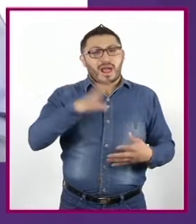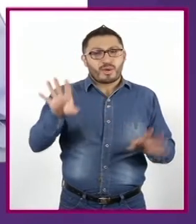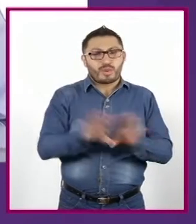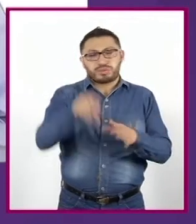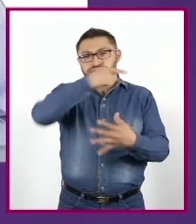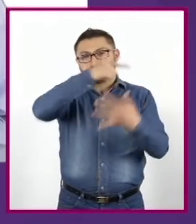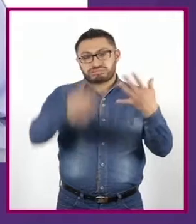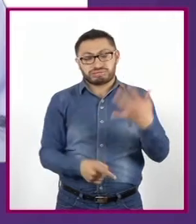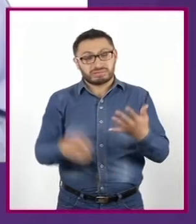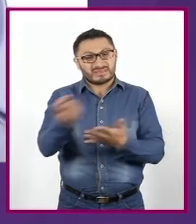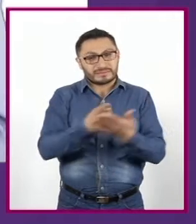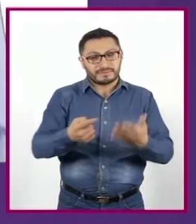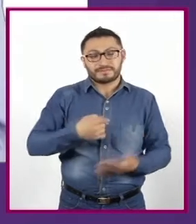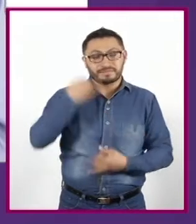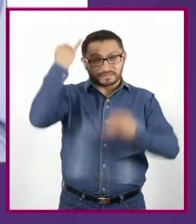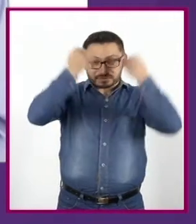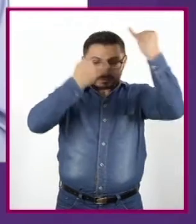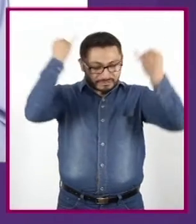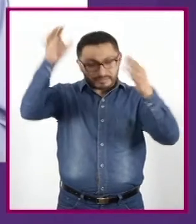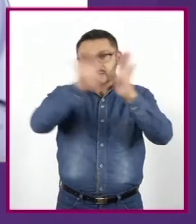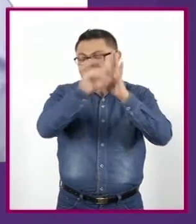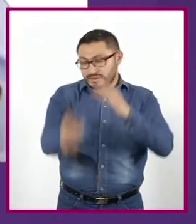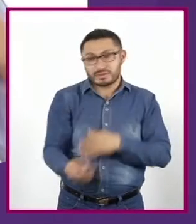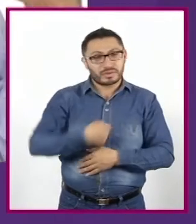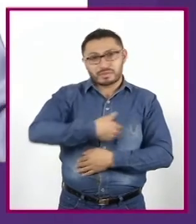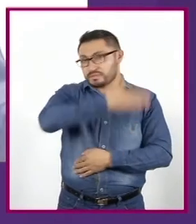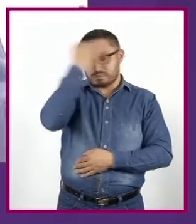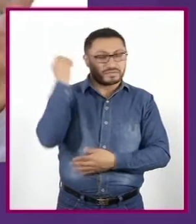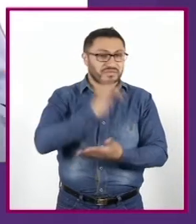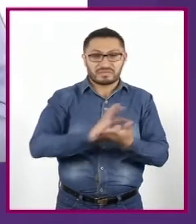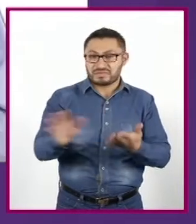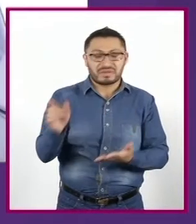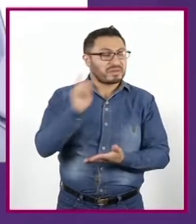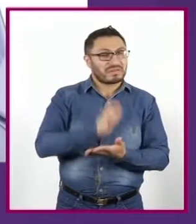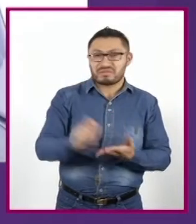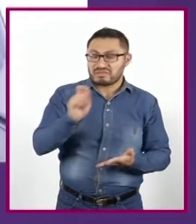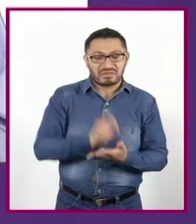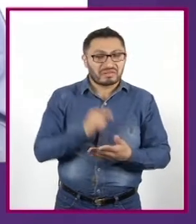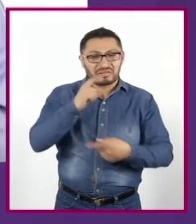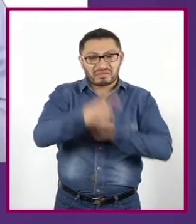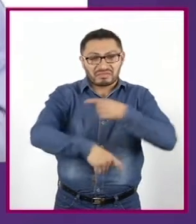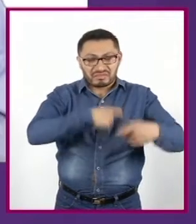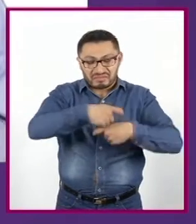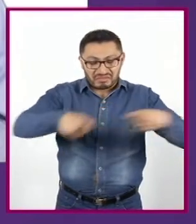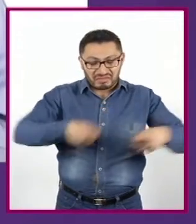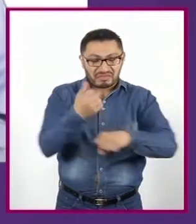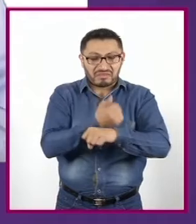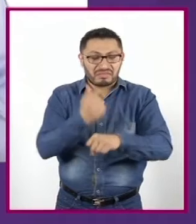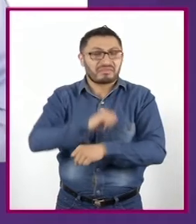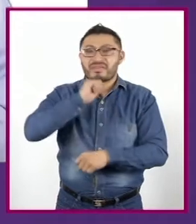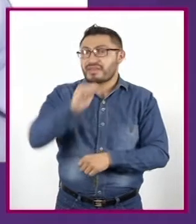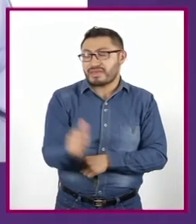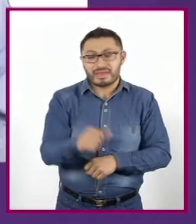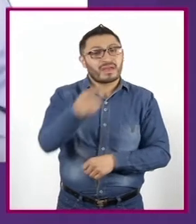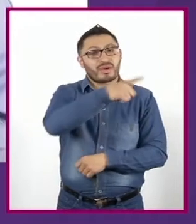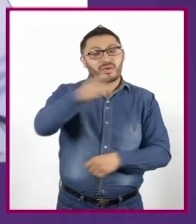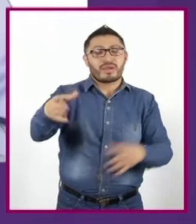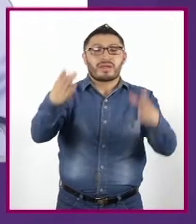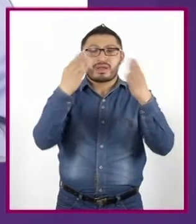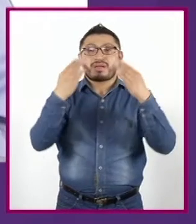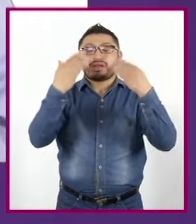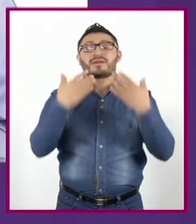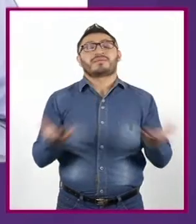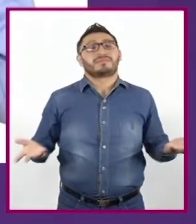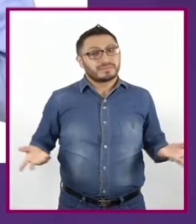que no sé leer, que no sé escribir Y tampoco amarrarme las agujetas de los zapatos Y ustedes me tienen que enseñar a